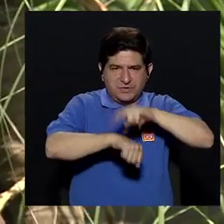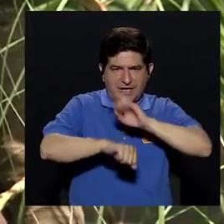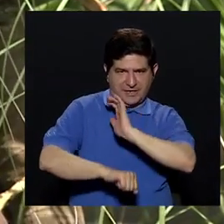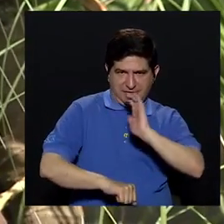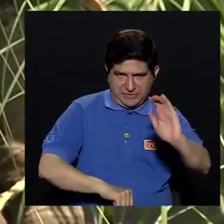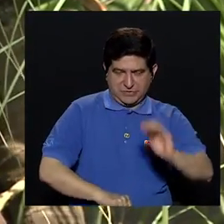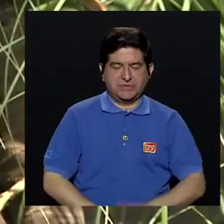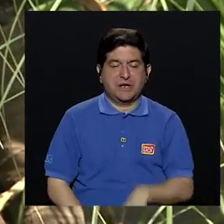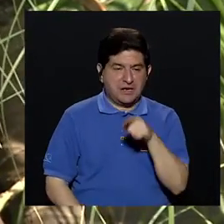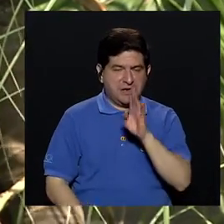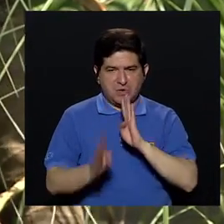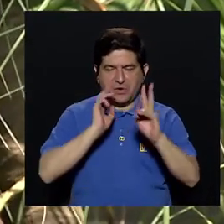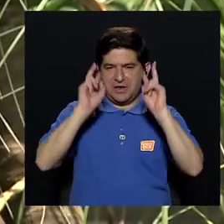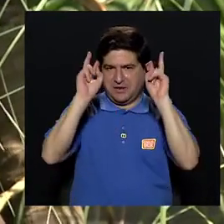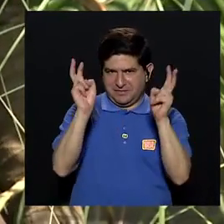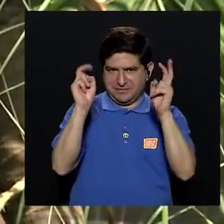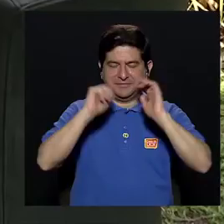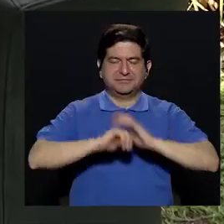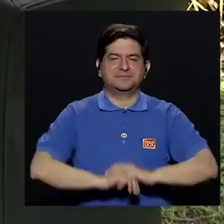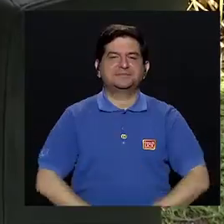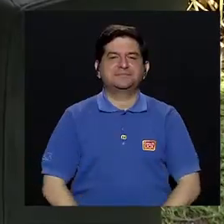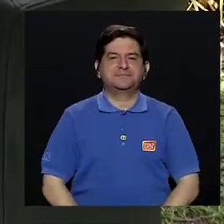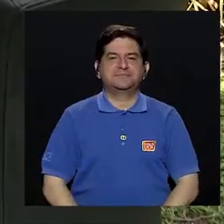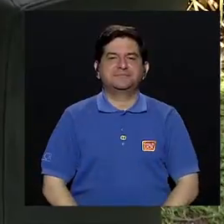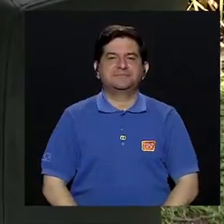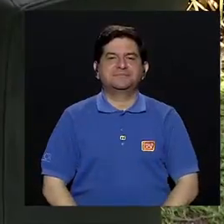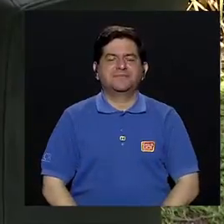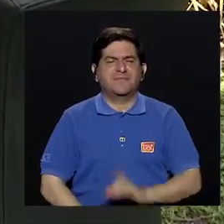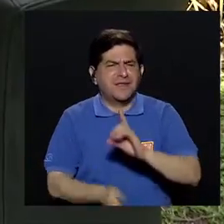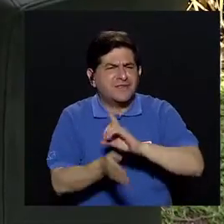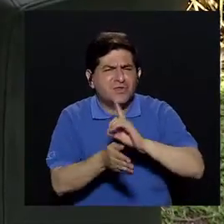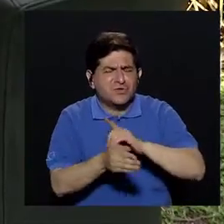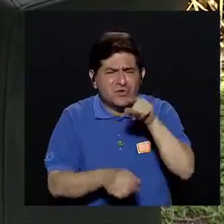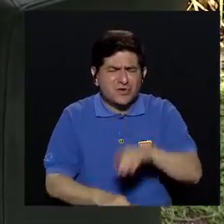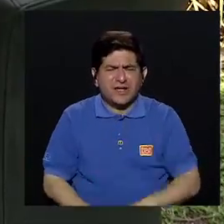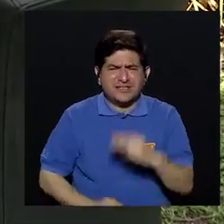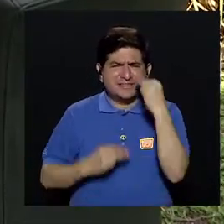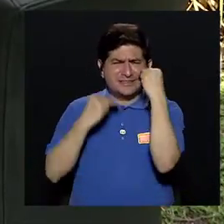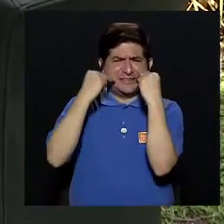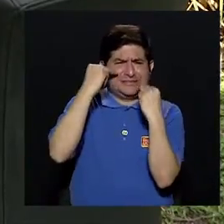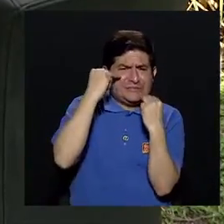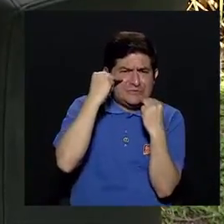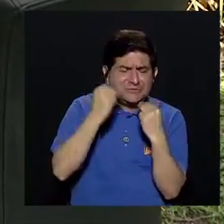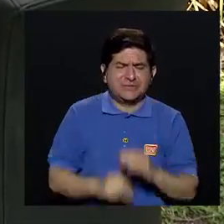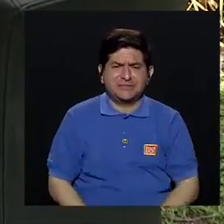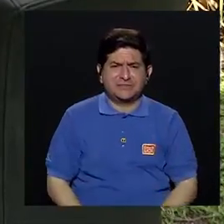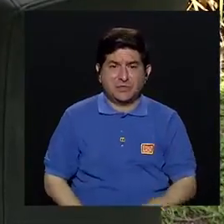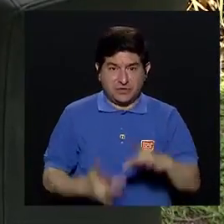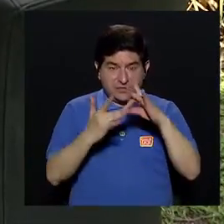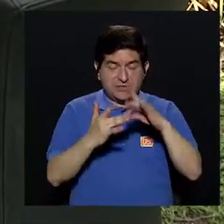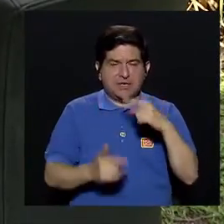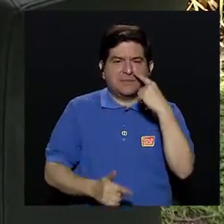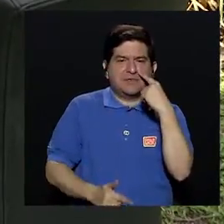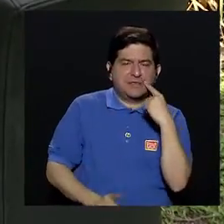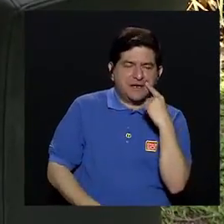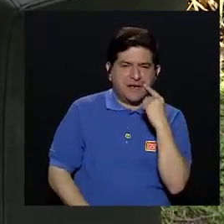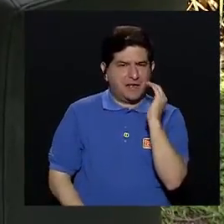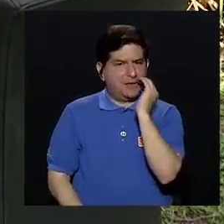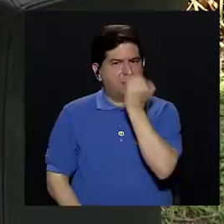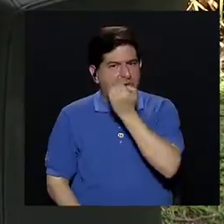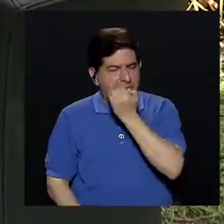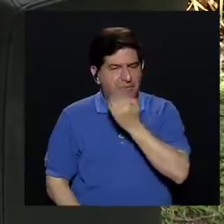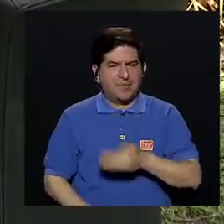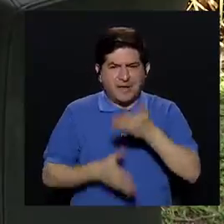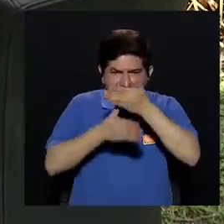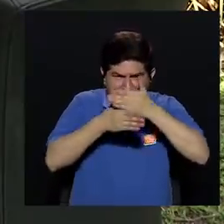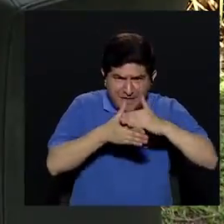vamos a conversar acerca de este tema. Doctora, ¿pueden estas malformaciones, sobre todo labio paladar hendido, afectar la calidad de